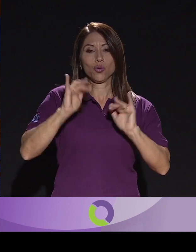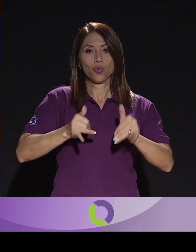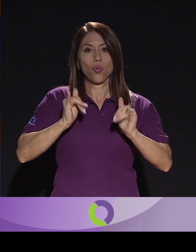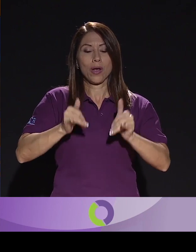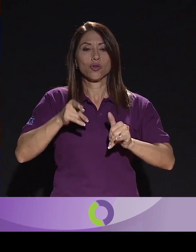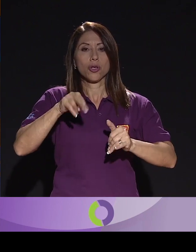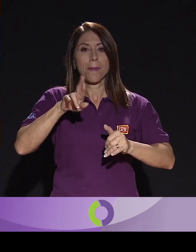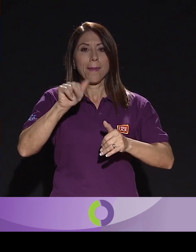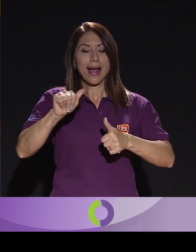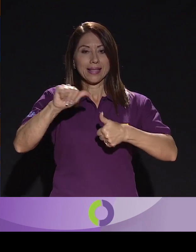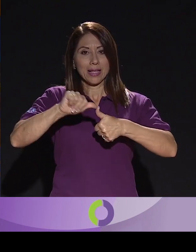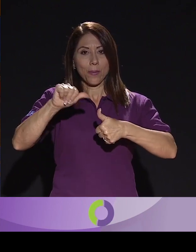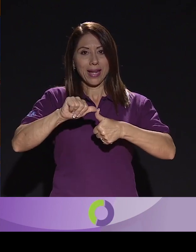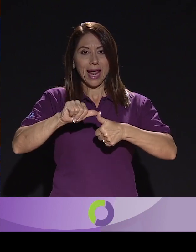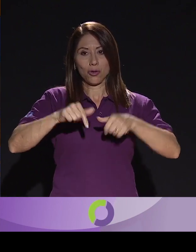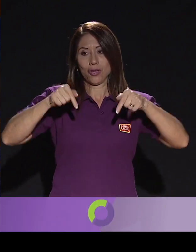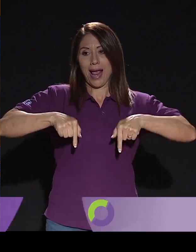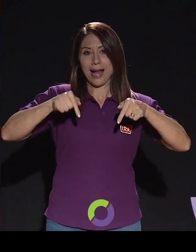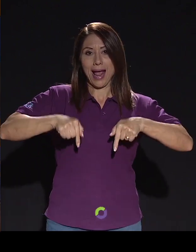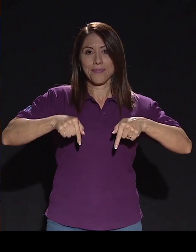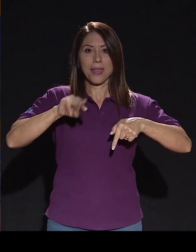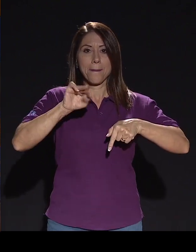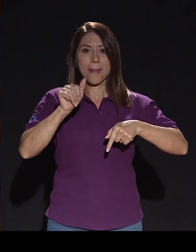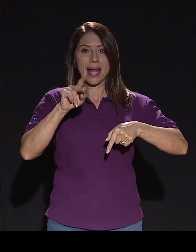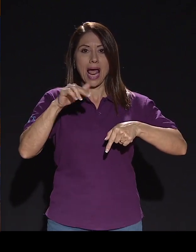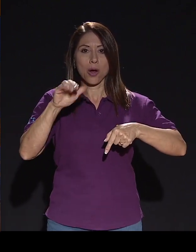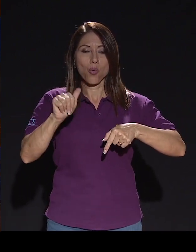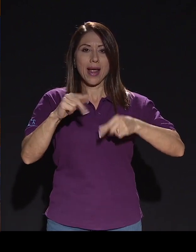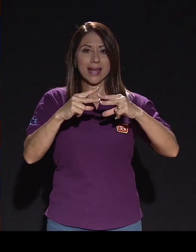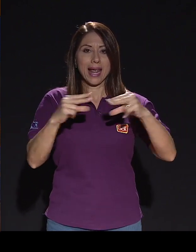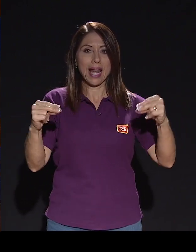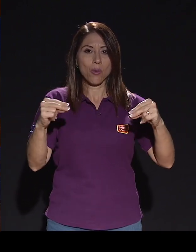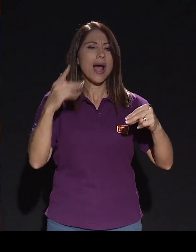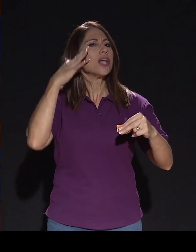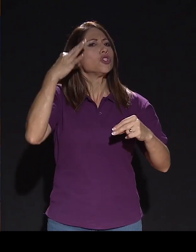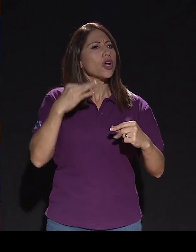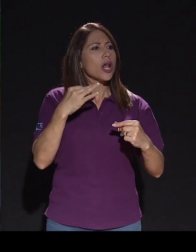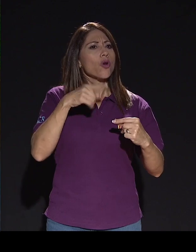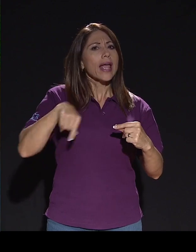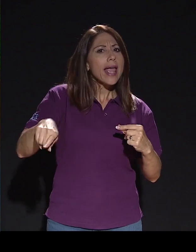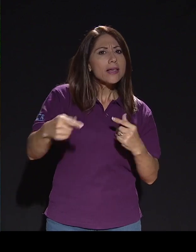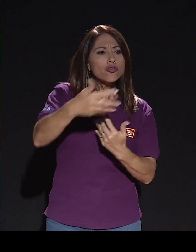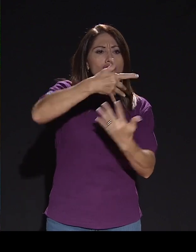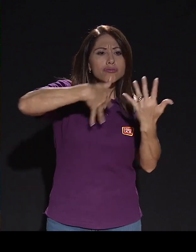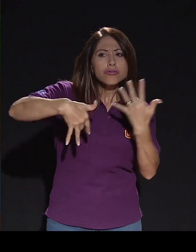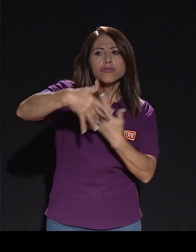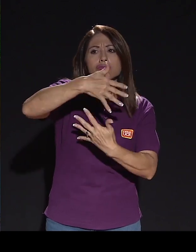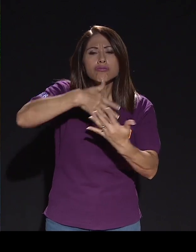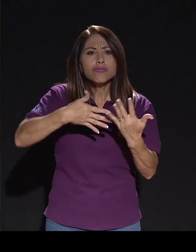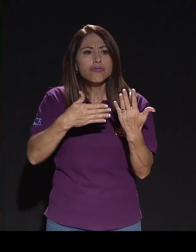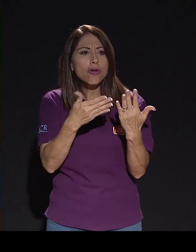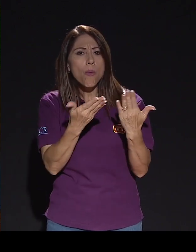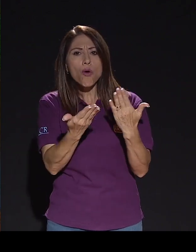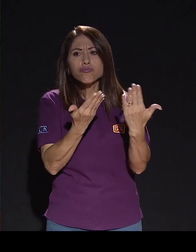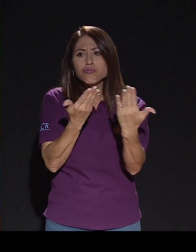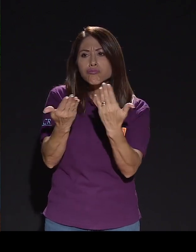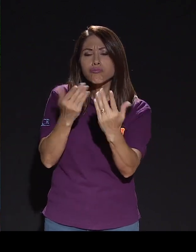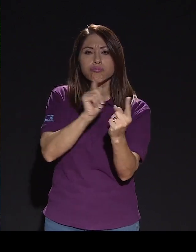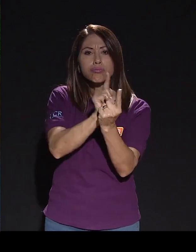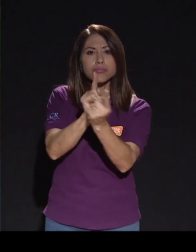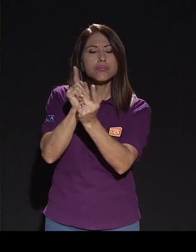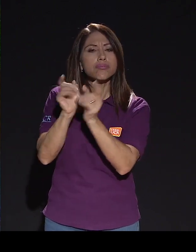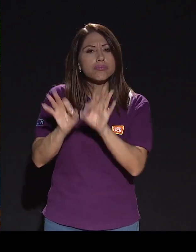en Managua, Nicaragua. Yo creo que de verdad el roce es bastante importante para ellos, definitivamente de eso no cabe la menor duda.